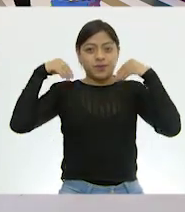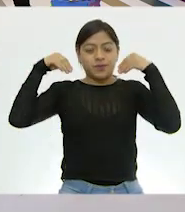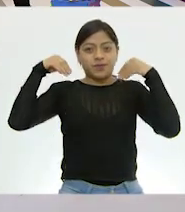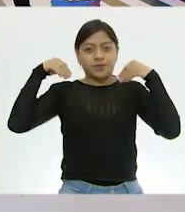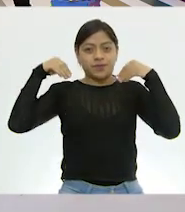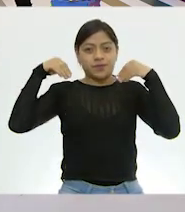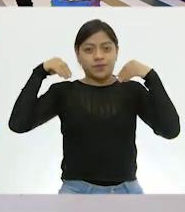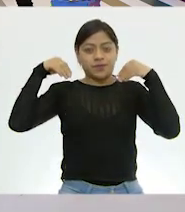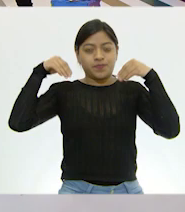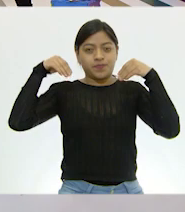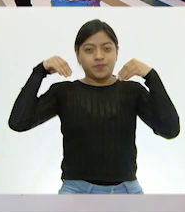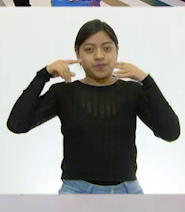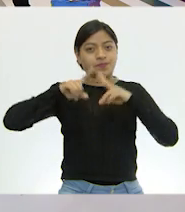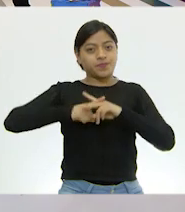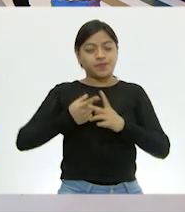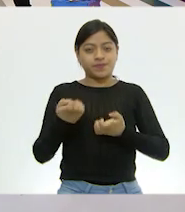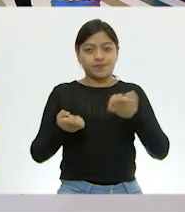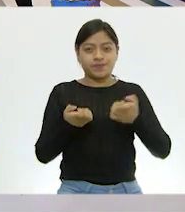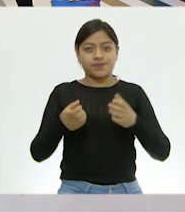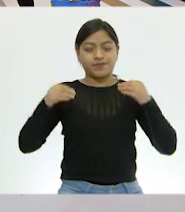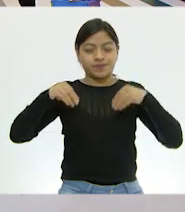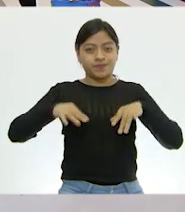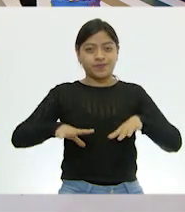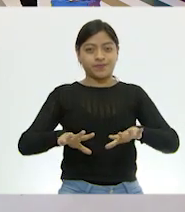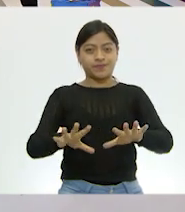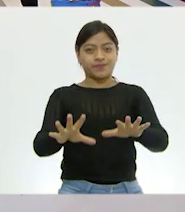comenzar con las actividades.